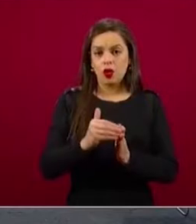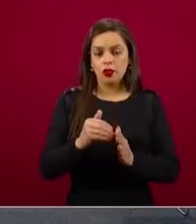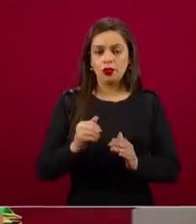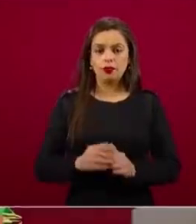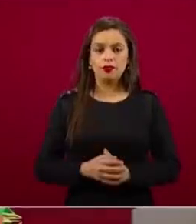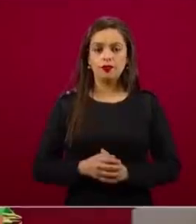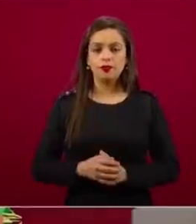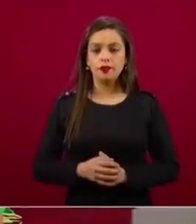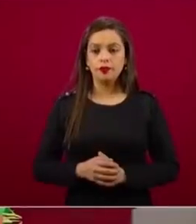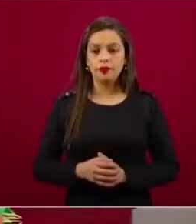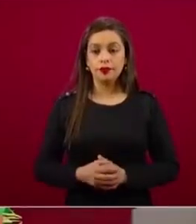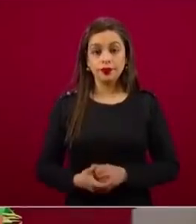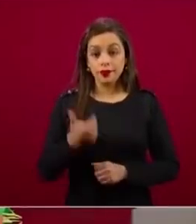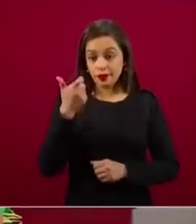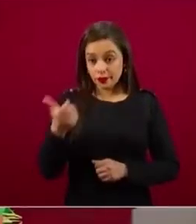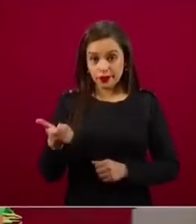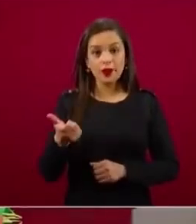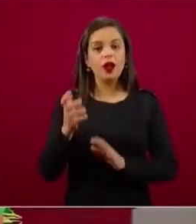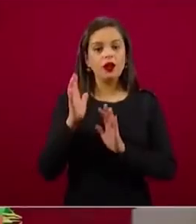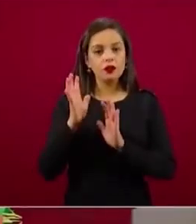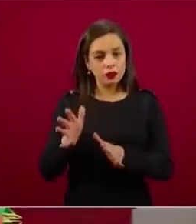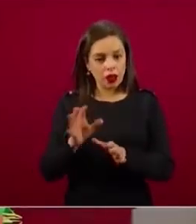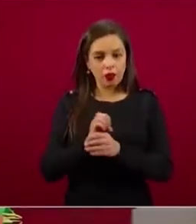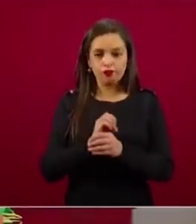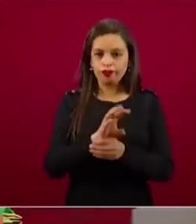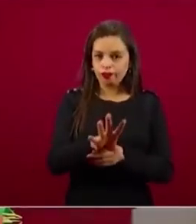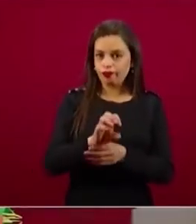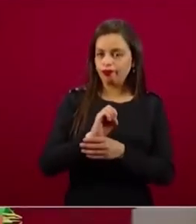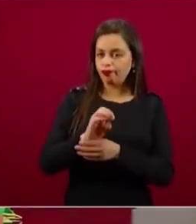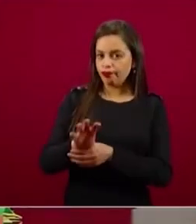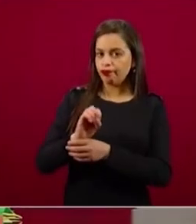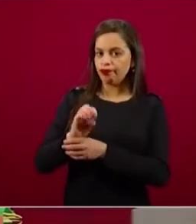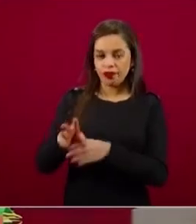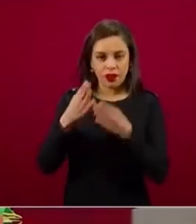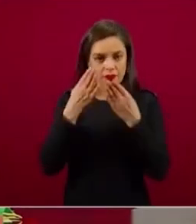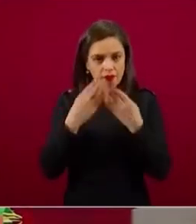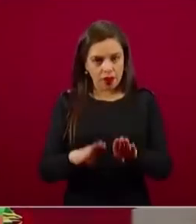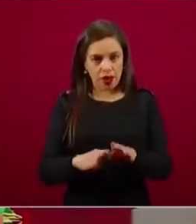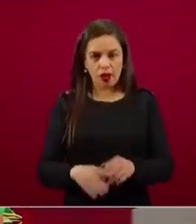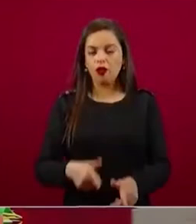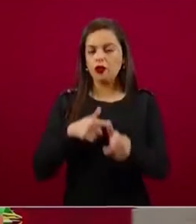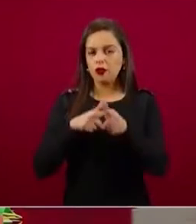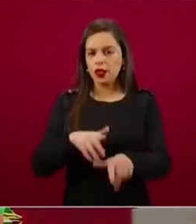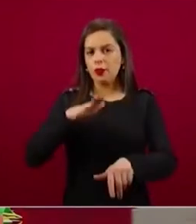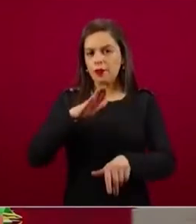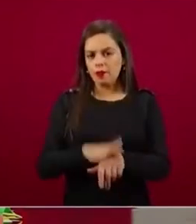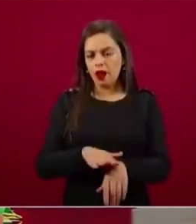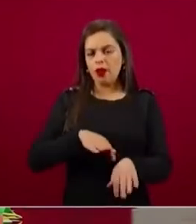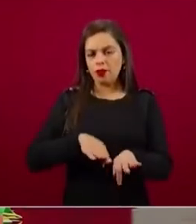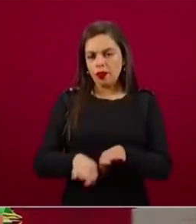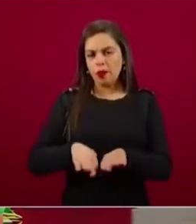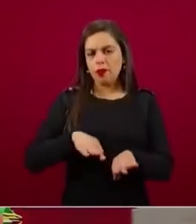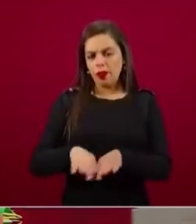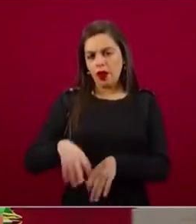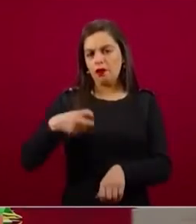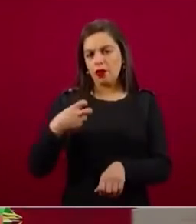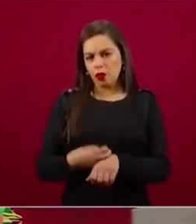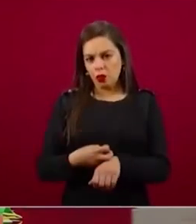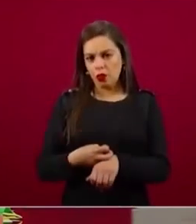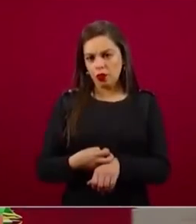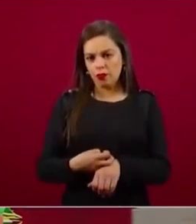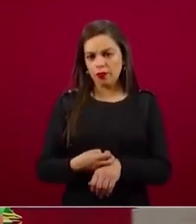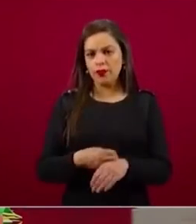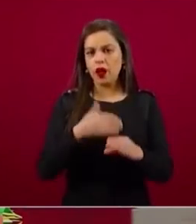Entonces, este dinero ya está ahí, vamos a seguir trabajando. Recuerden que estamos dispersando de manera